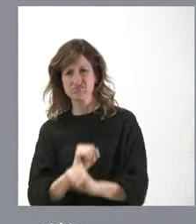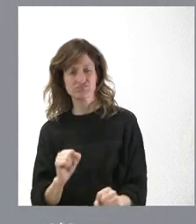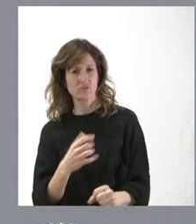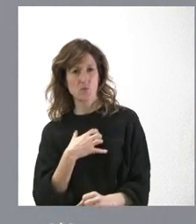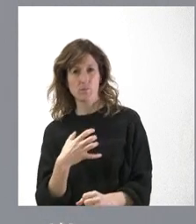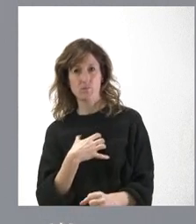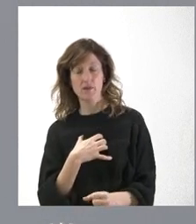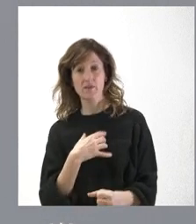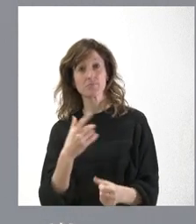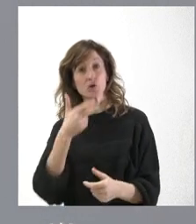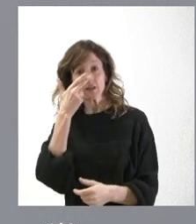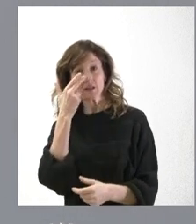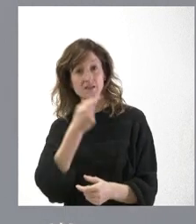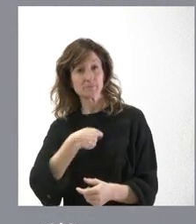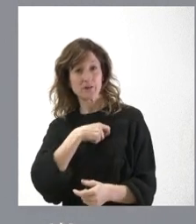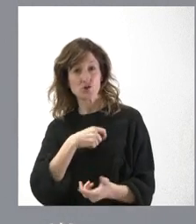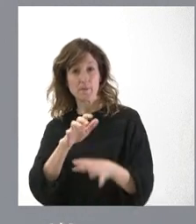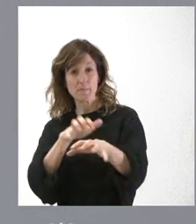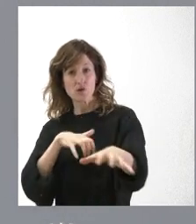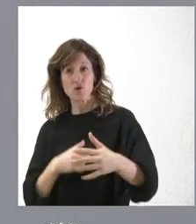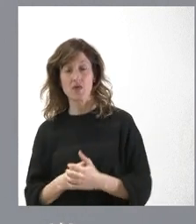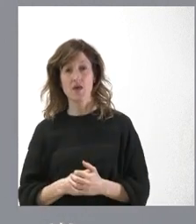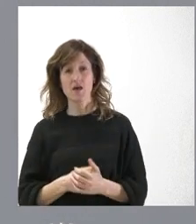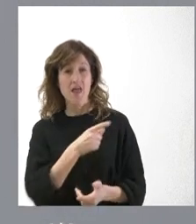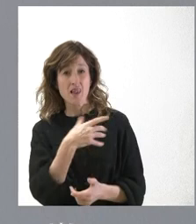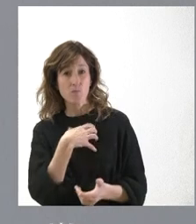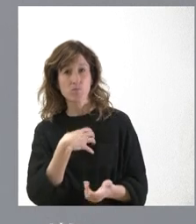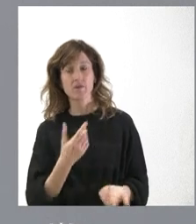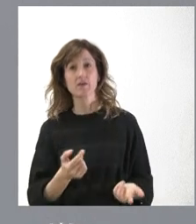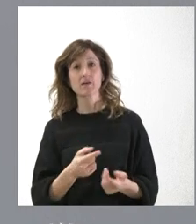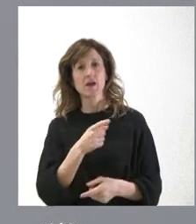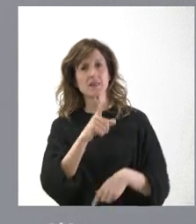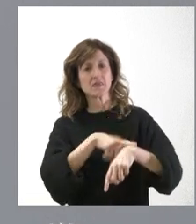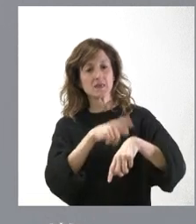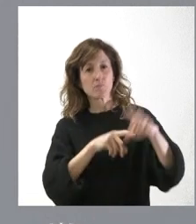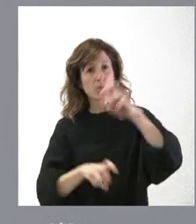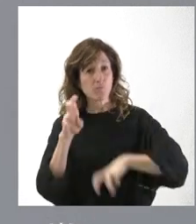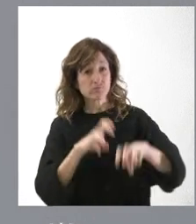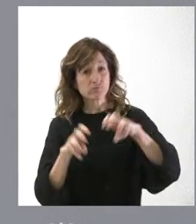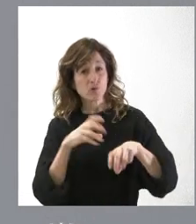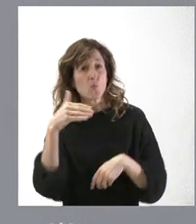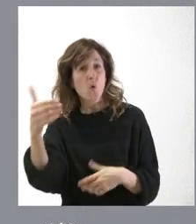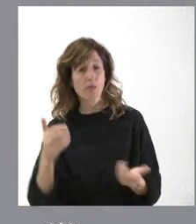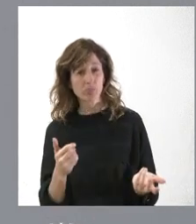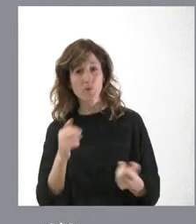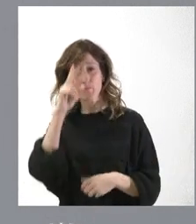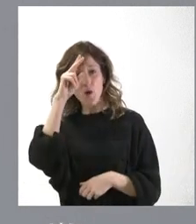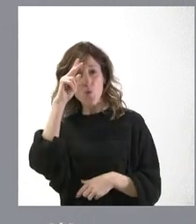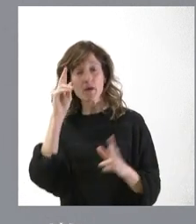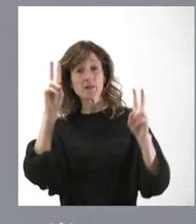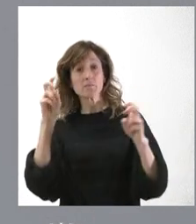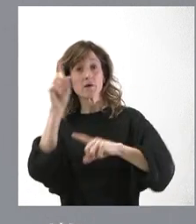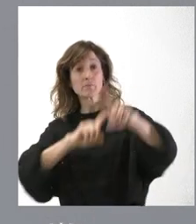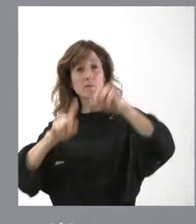lo que interesa a la mayoría de los españoles. Me pregunto yo cuándo va a encontrar tiempo el Gobierno para preocuparse de los